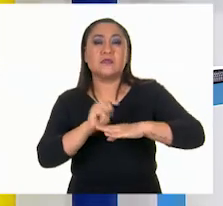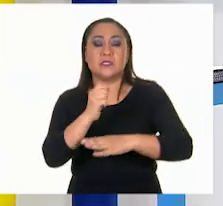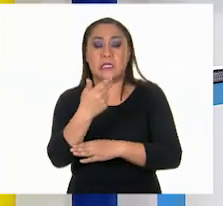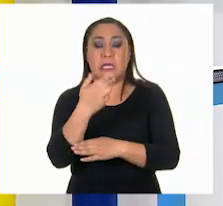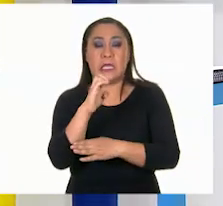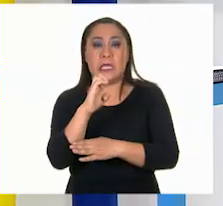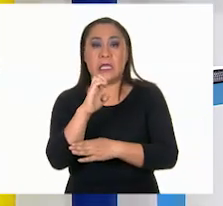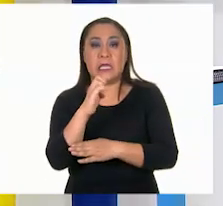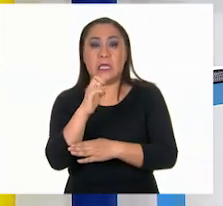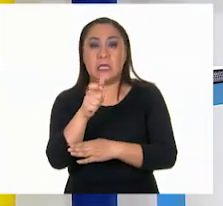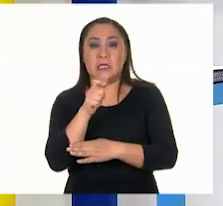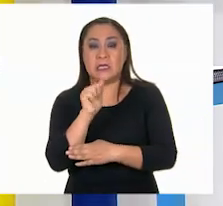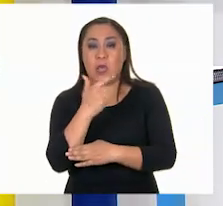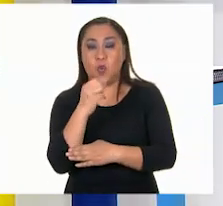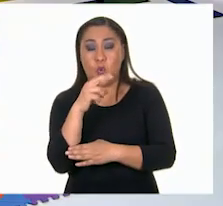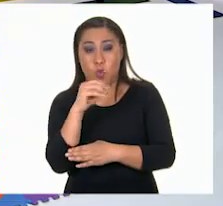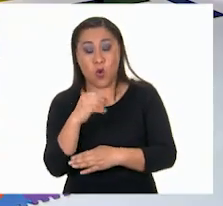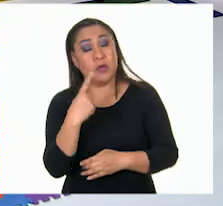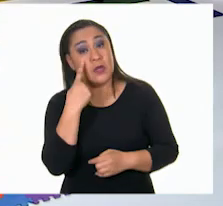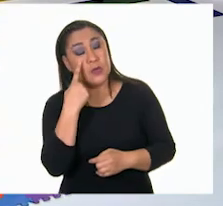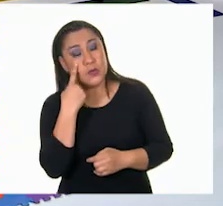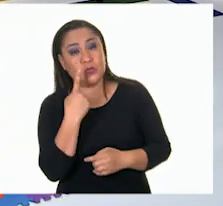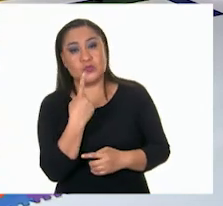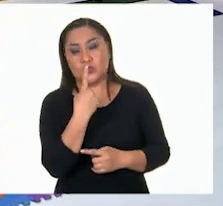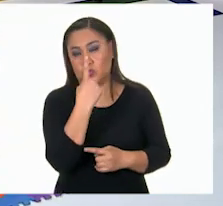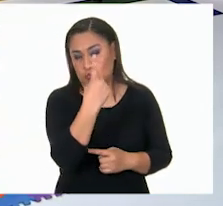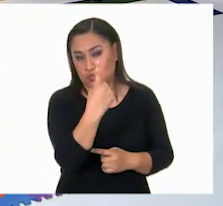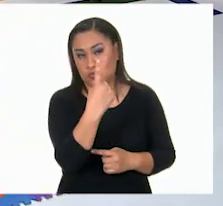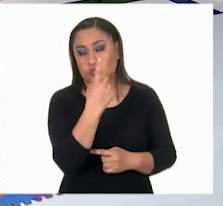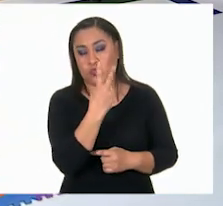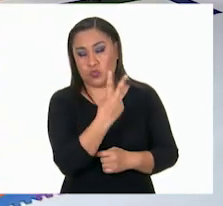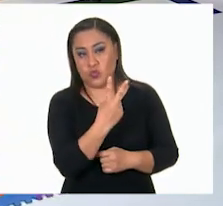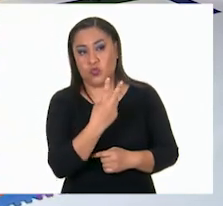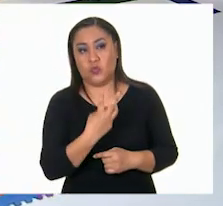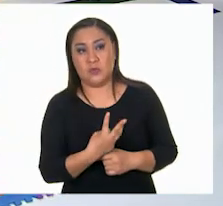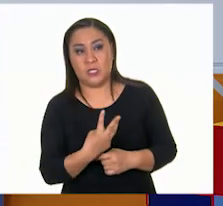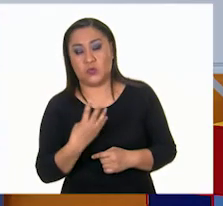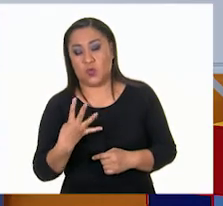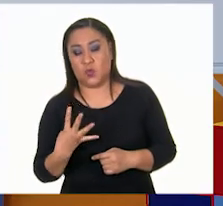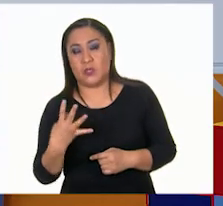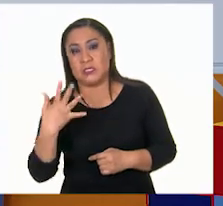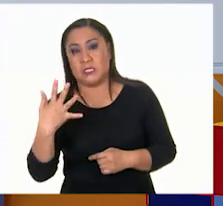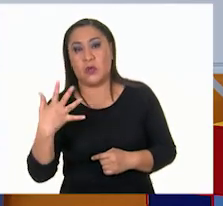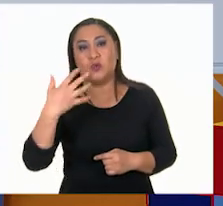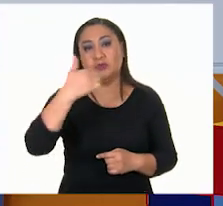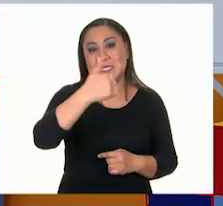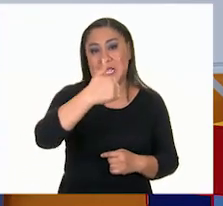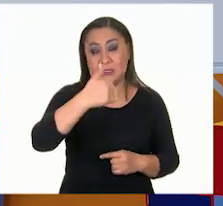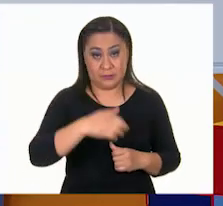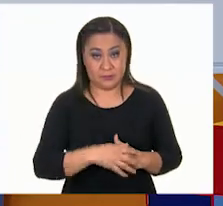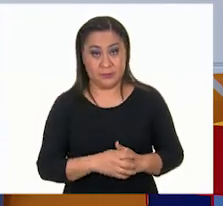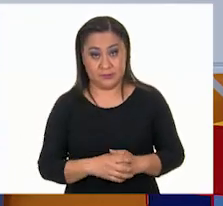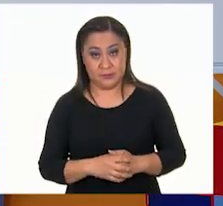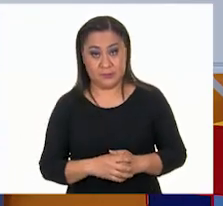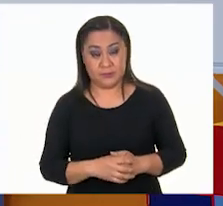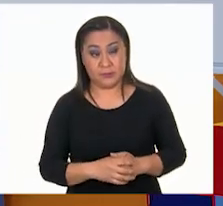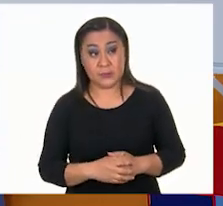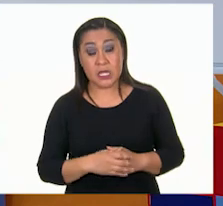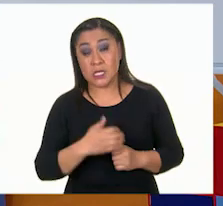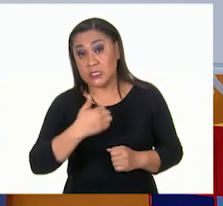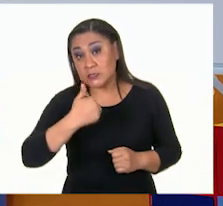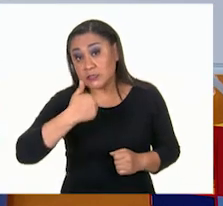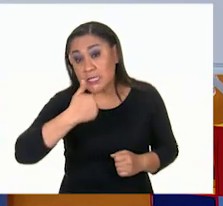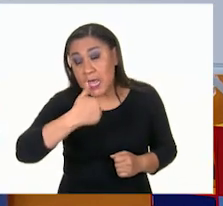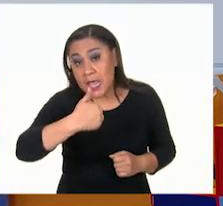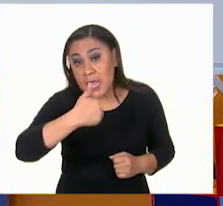aristas de la base sean uno, dos, tres, cuatro, cinco, seis. Muy bien. Si tiene seis